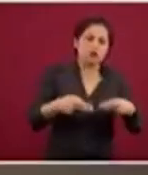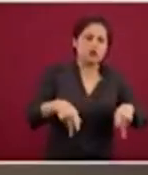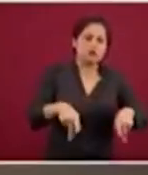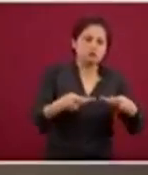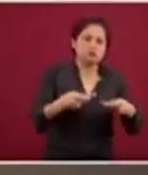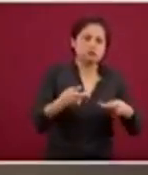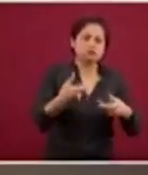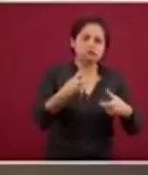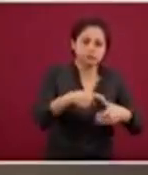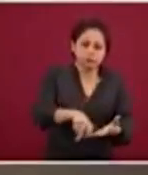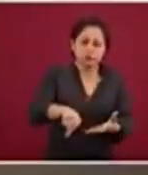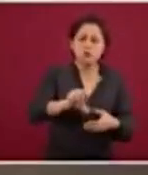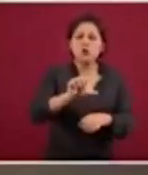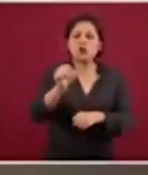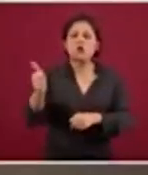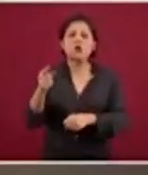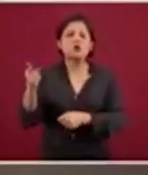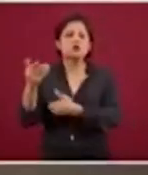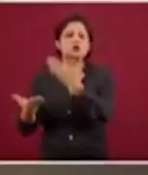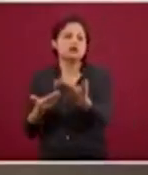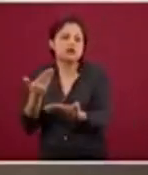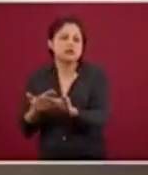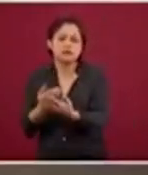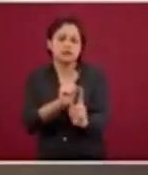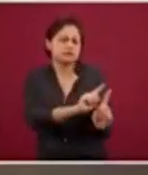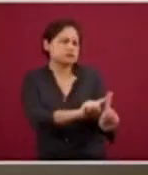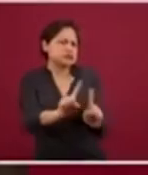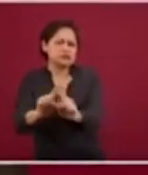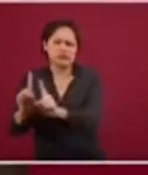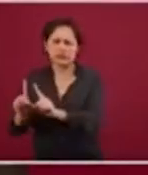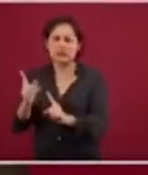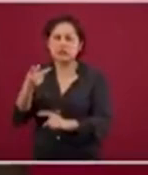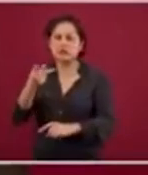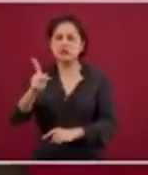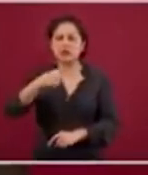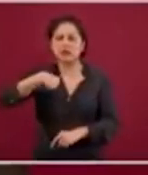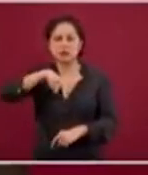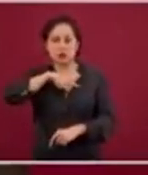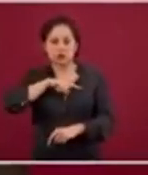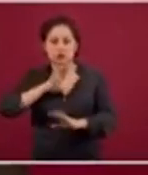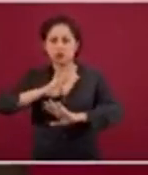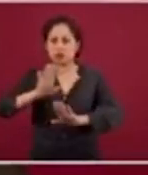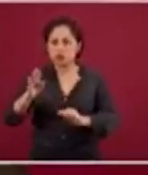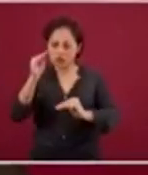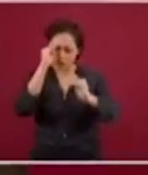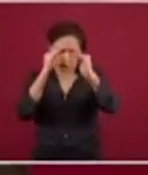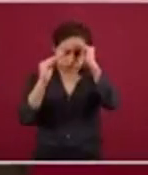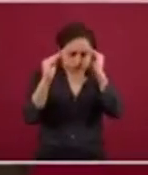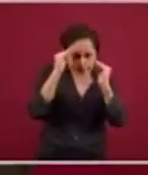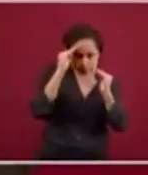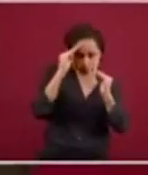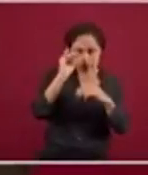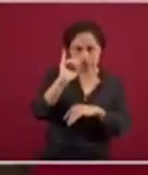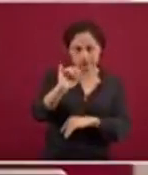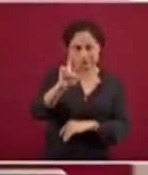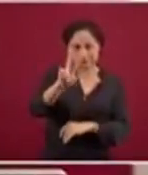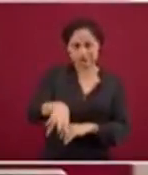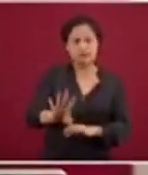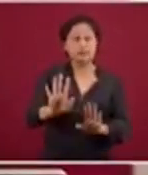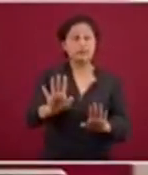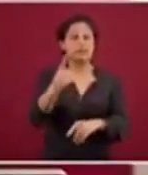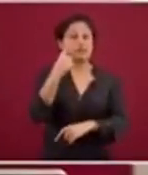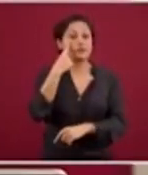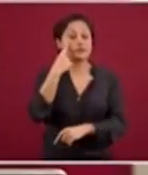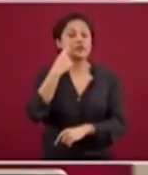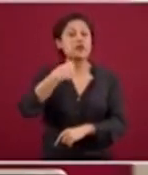pero el criterio o los criterios fueron cuidadosamente estudiados. Tomamos como referencia precisamente algunos de los